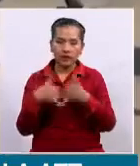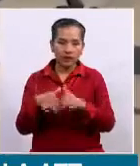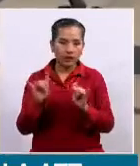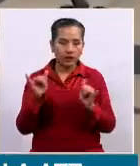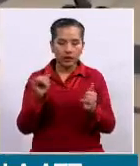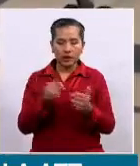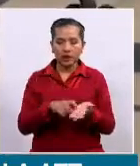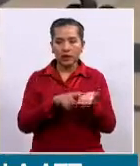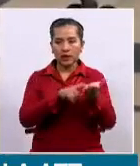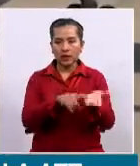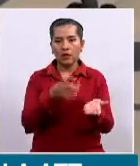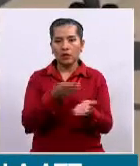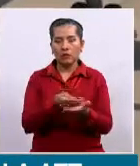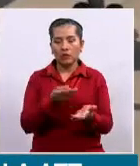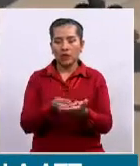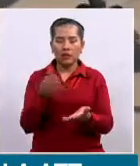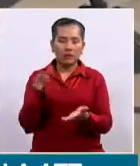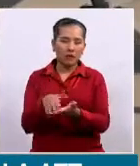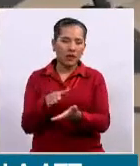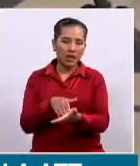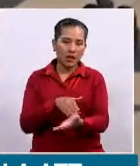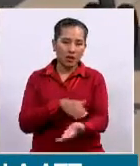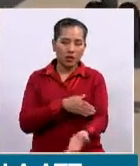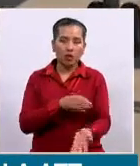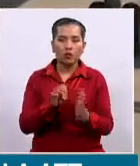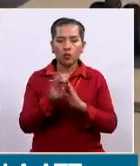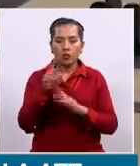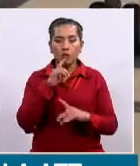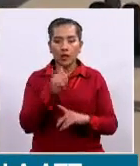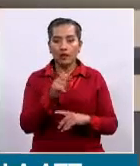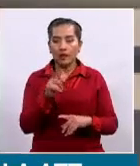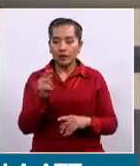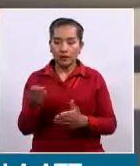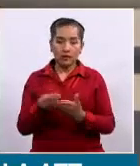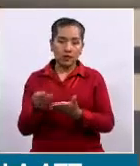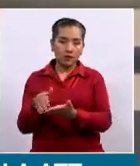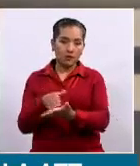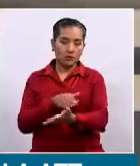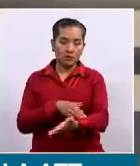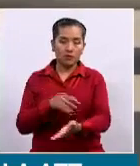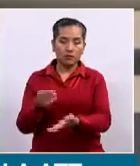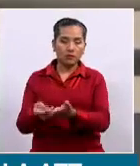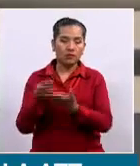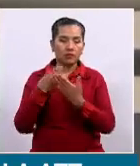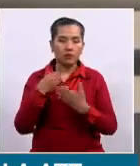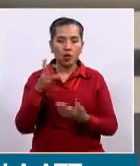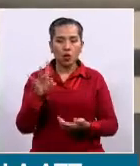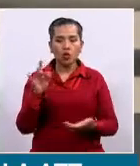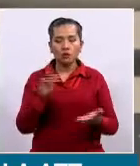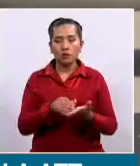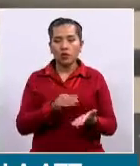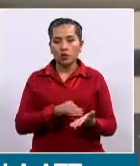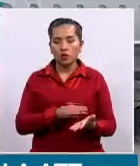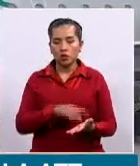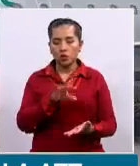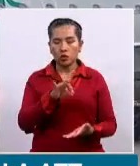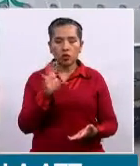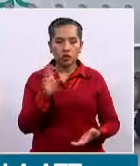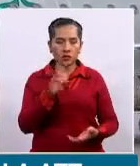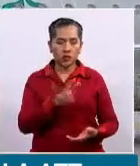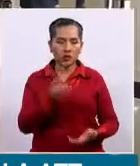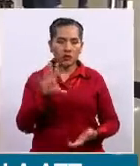deudas millonarias, en el caso de la ATT, a deuda 8.825.000 bolivianos.